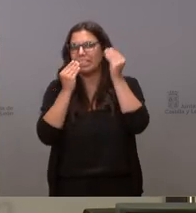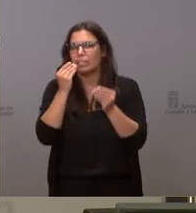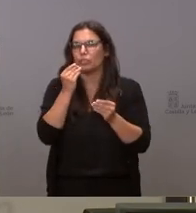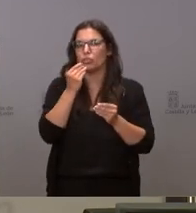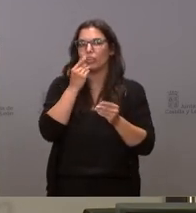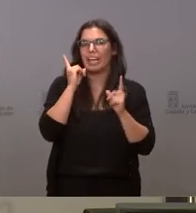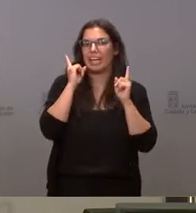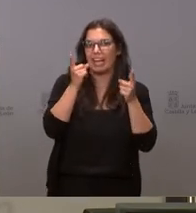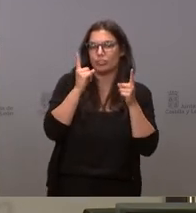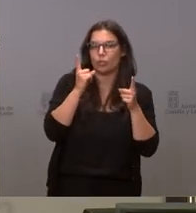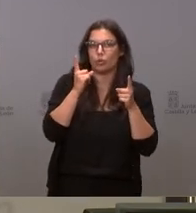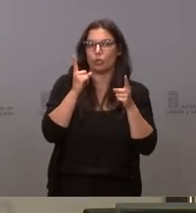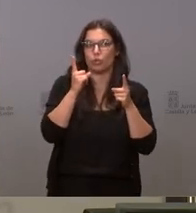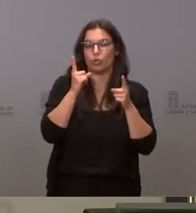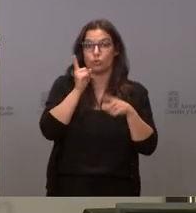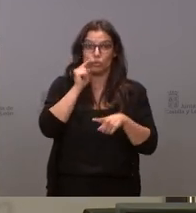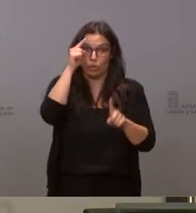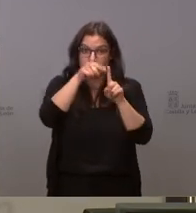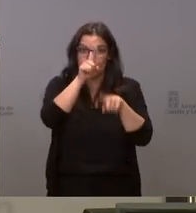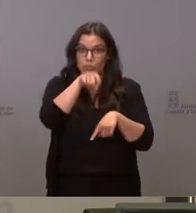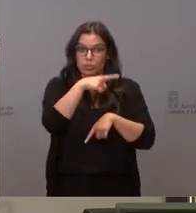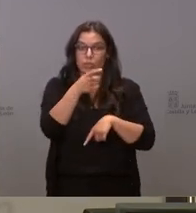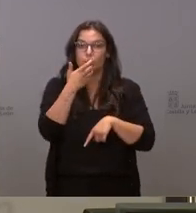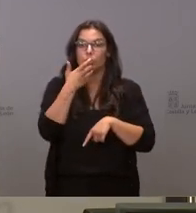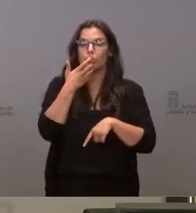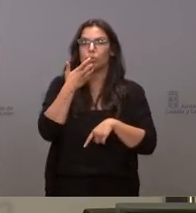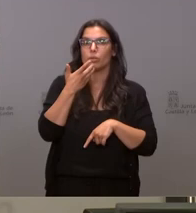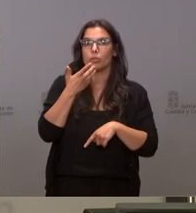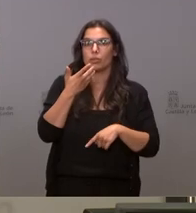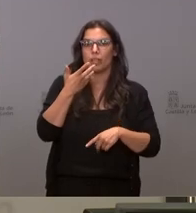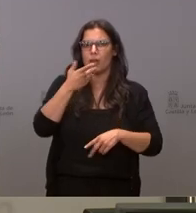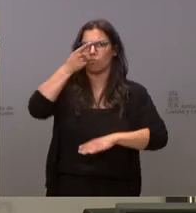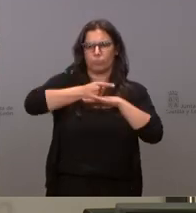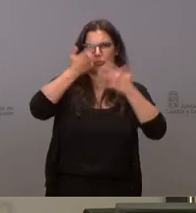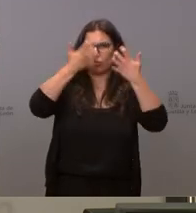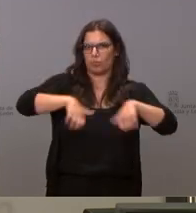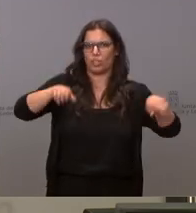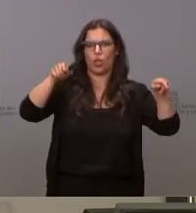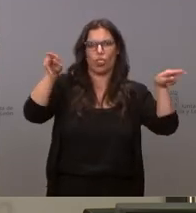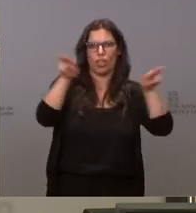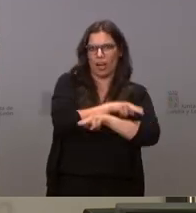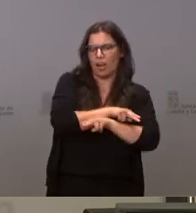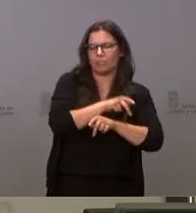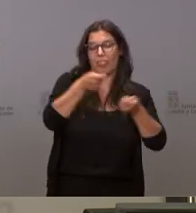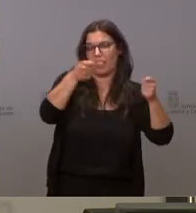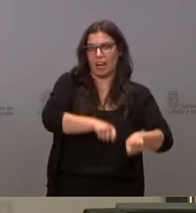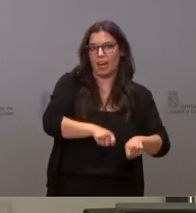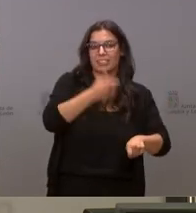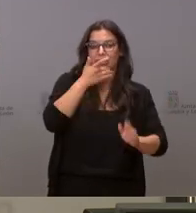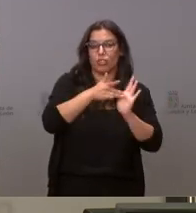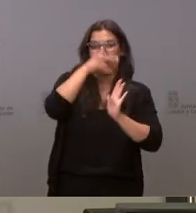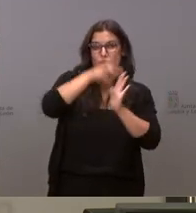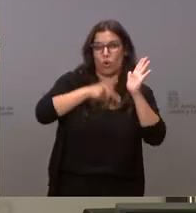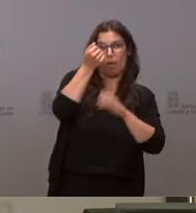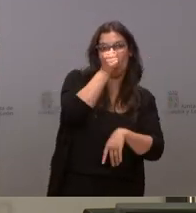no sé si el objetivo puede ser cautelar los cierres inmediatos de establecimientos que incumplieran las normas yo no